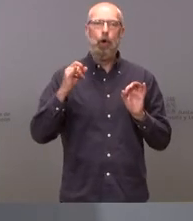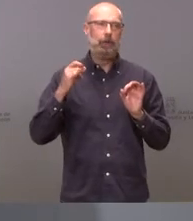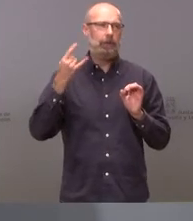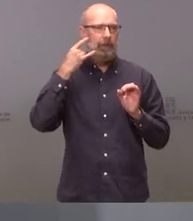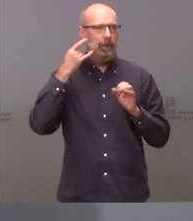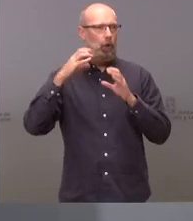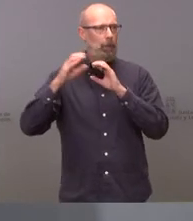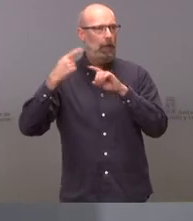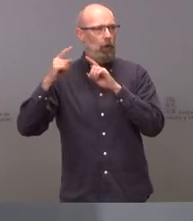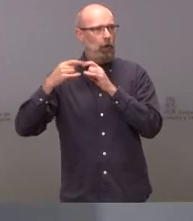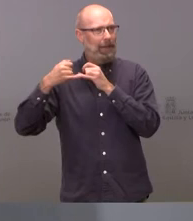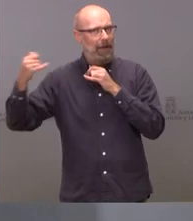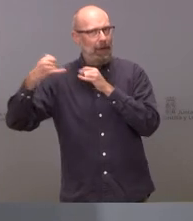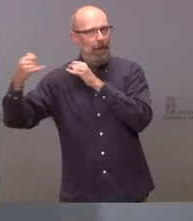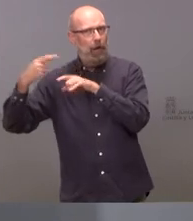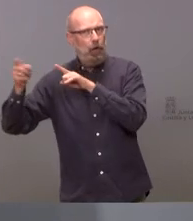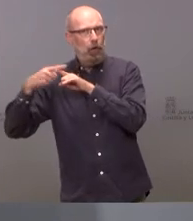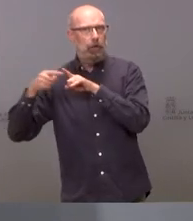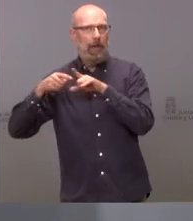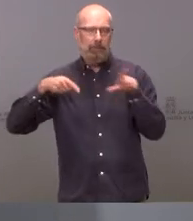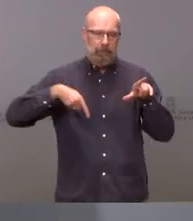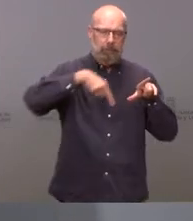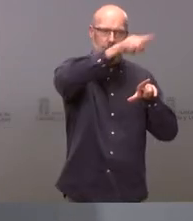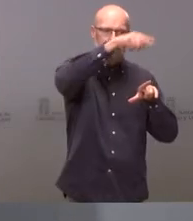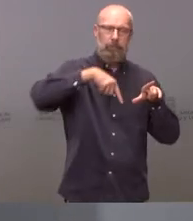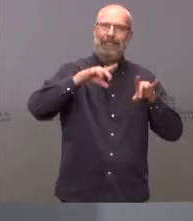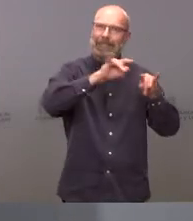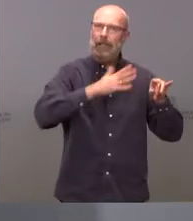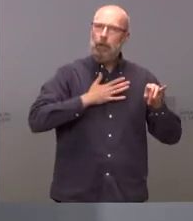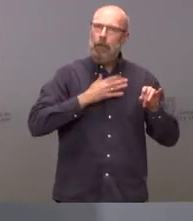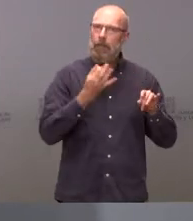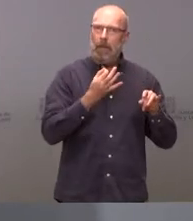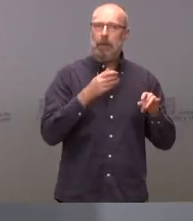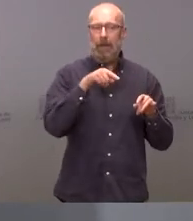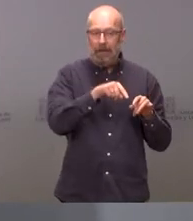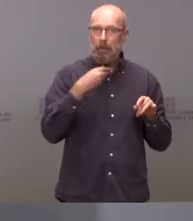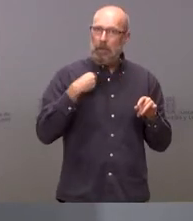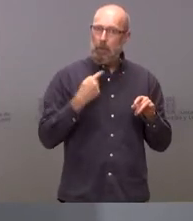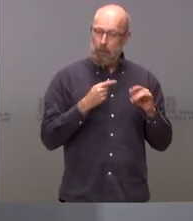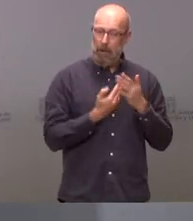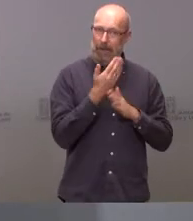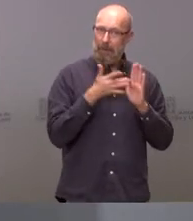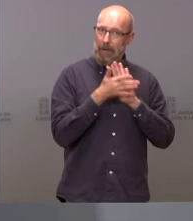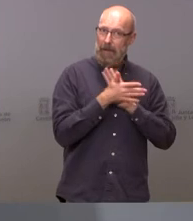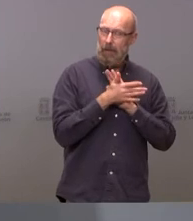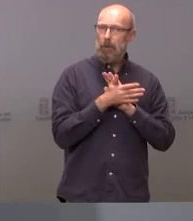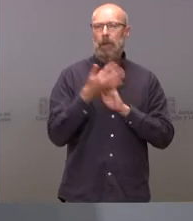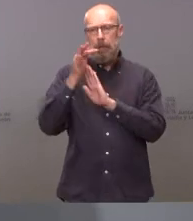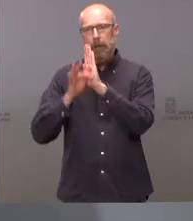que tengamos ese porcentaje de inversión y lo que explicamos esta mañana también vale ahora para los presupuestos